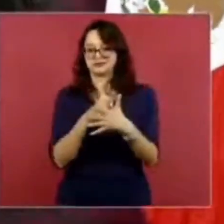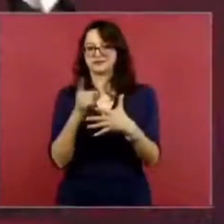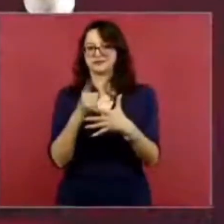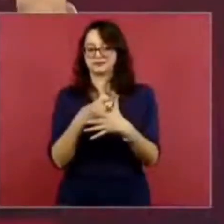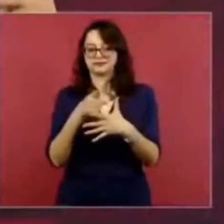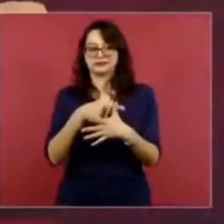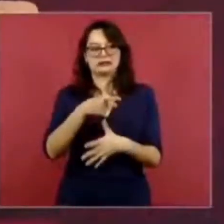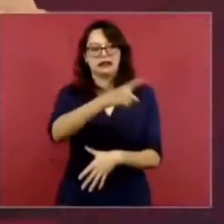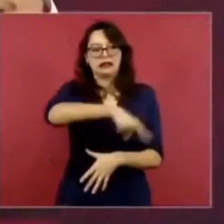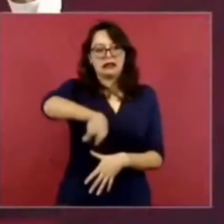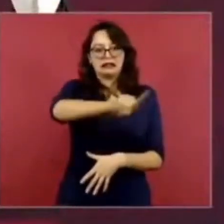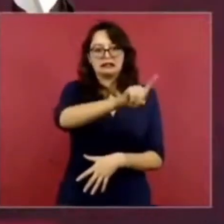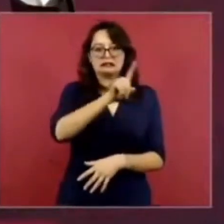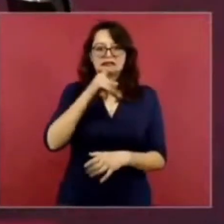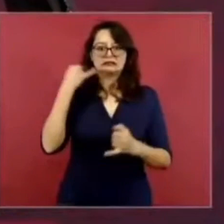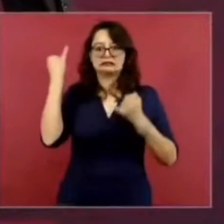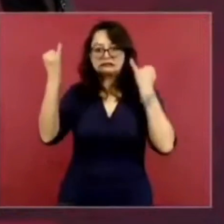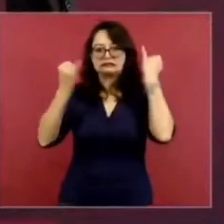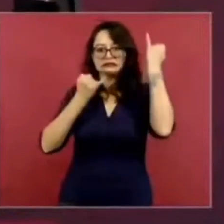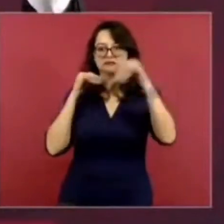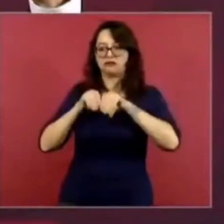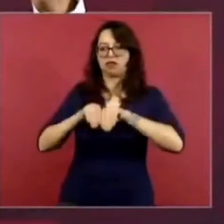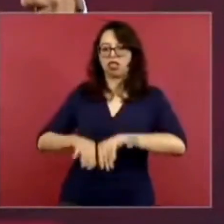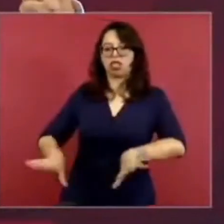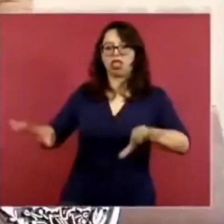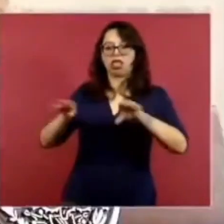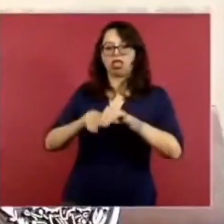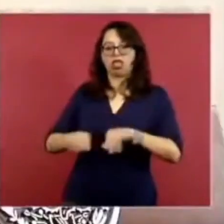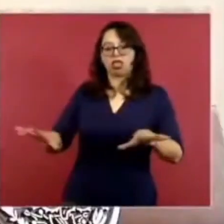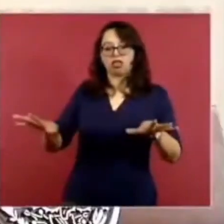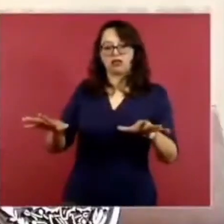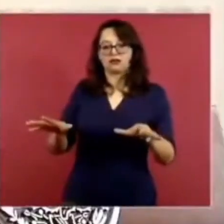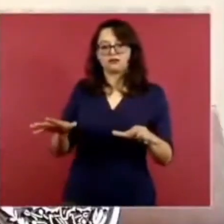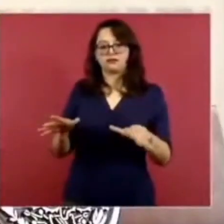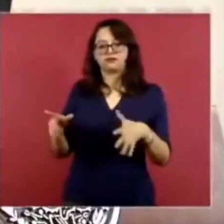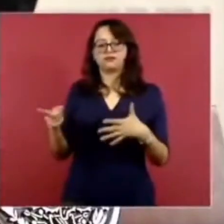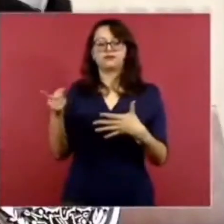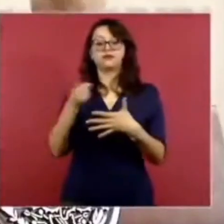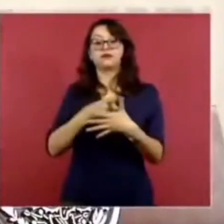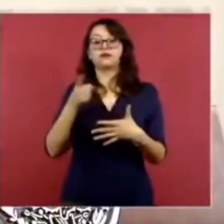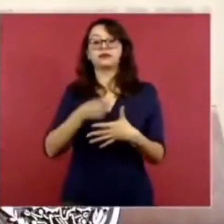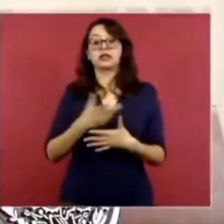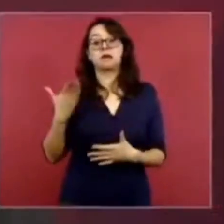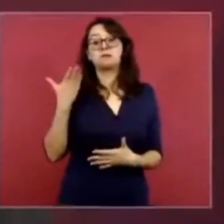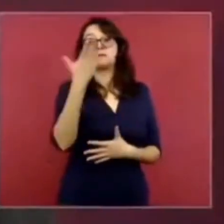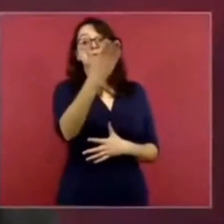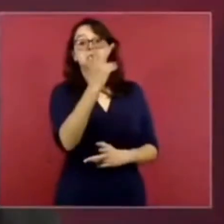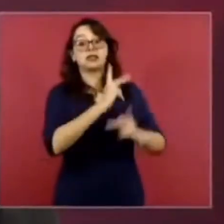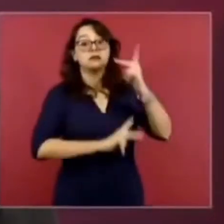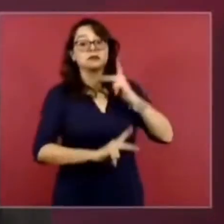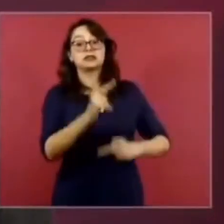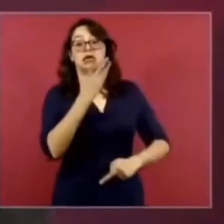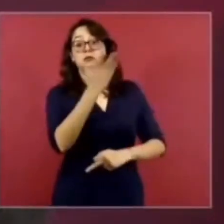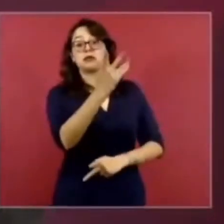hablando de que se está endeudando al país. No,